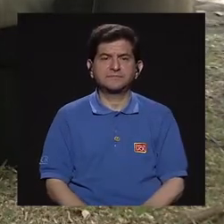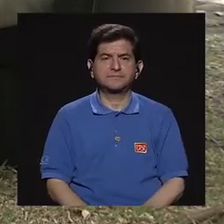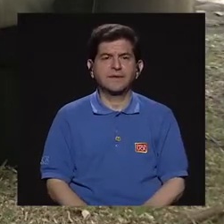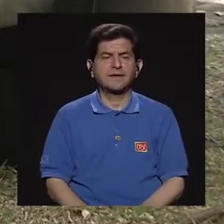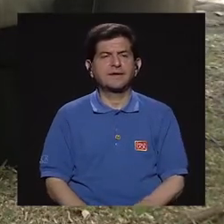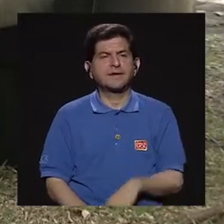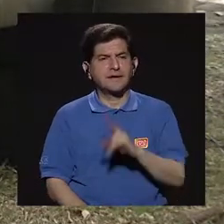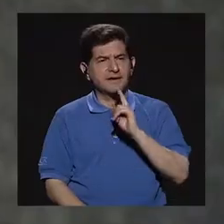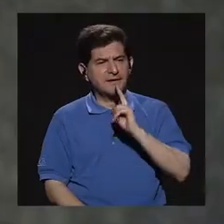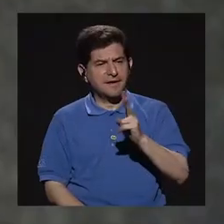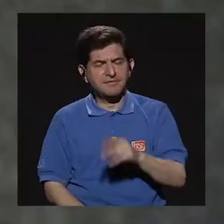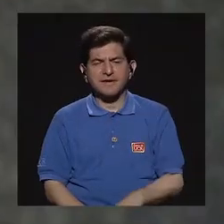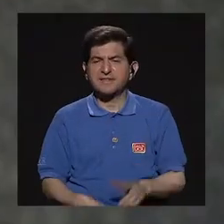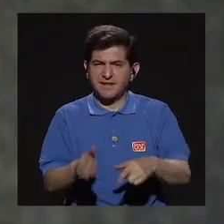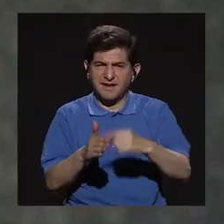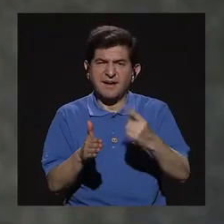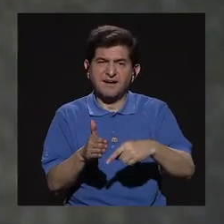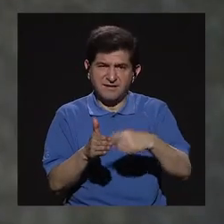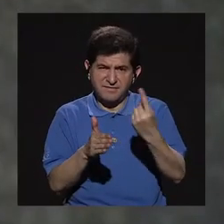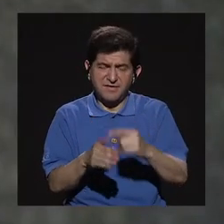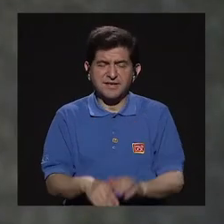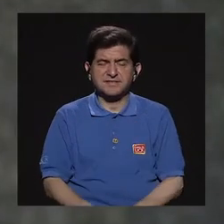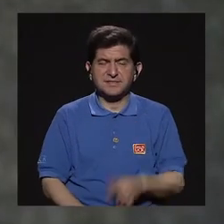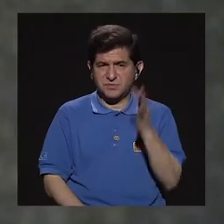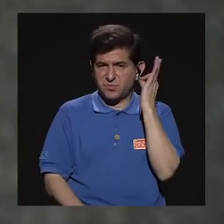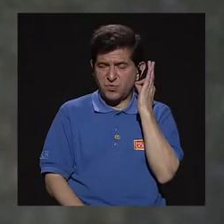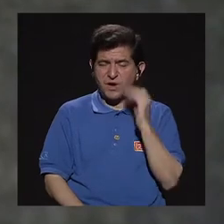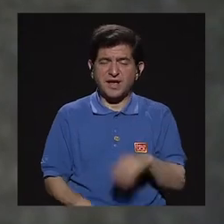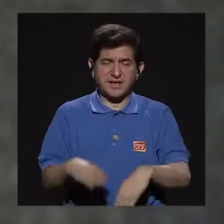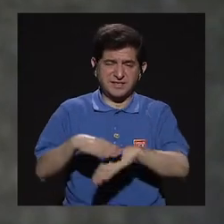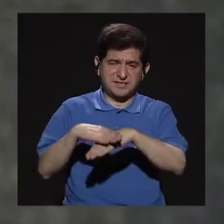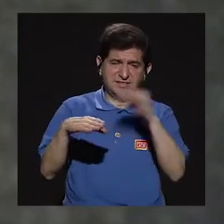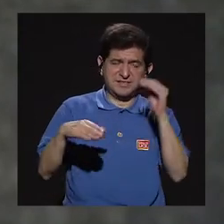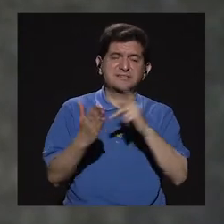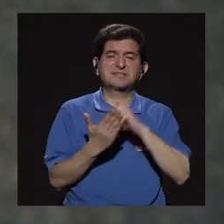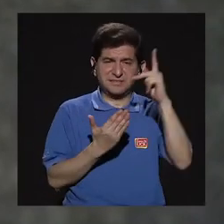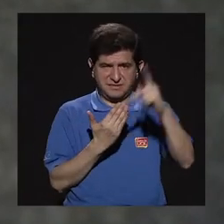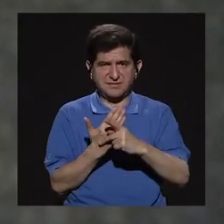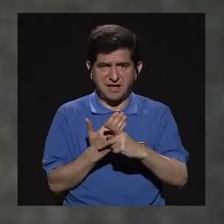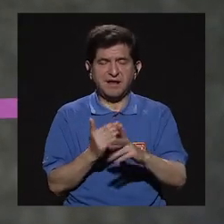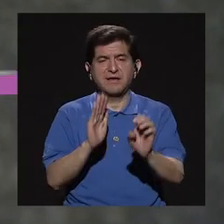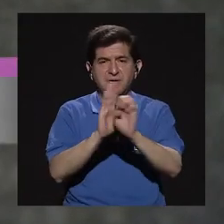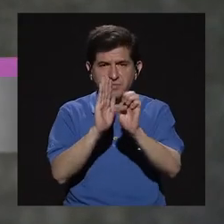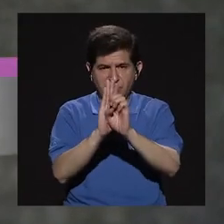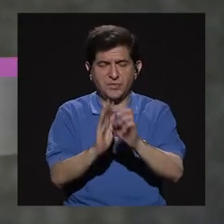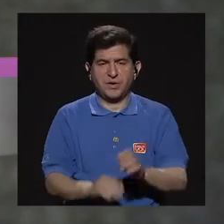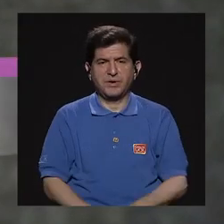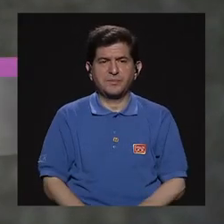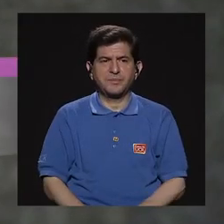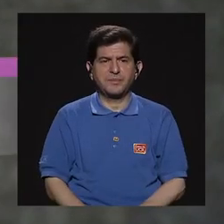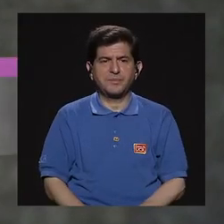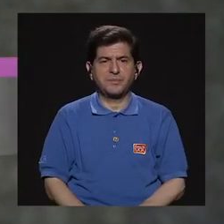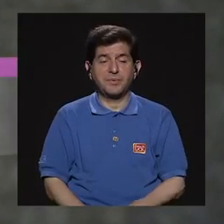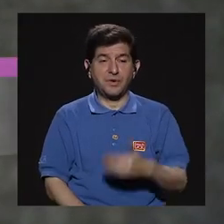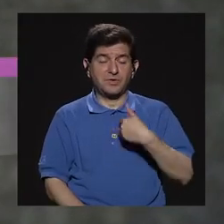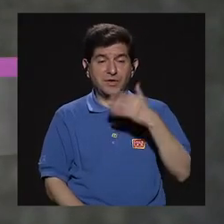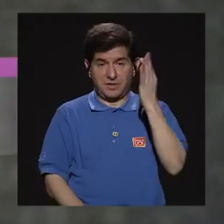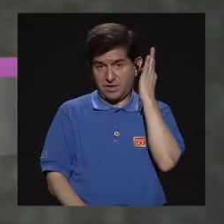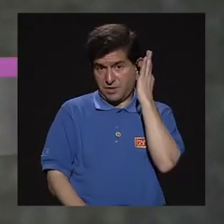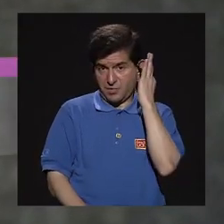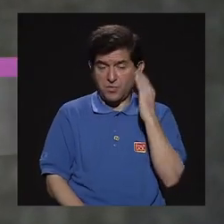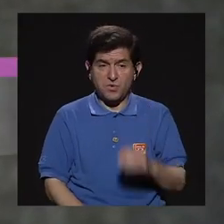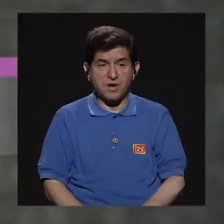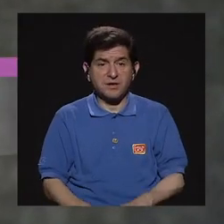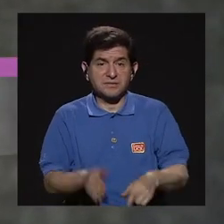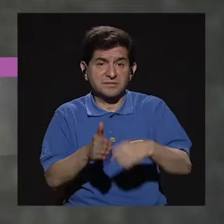en realidad, en algunas ocasiones, algunas señoras se han retirado del programa. Por ejemplo, digamos, como recibimos señoras